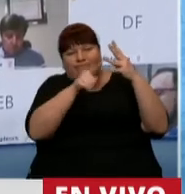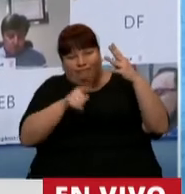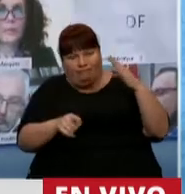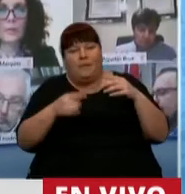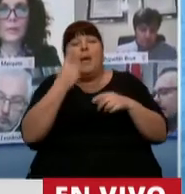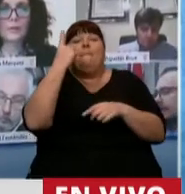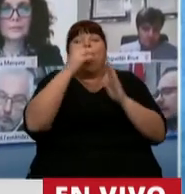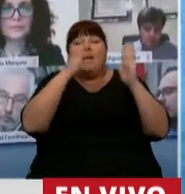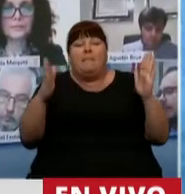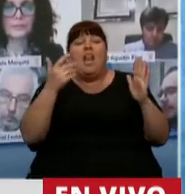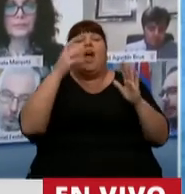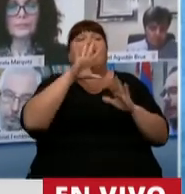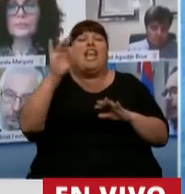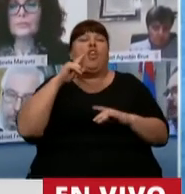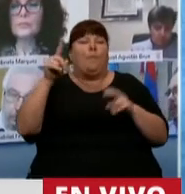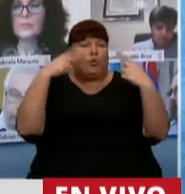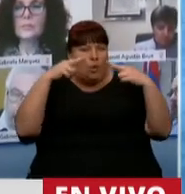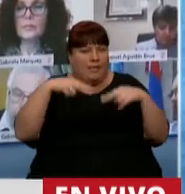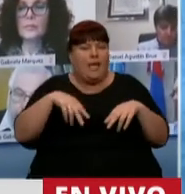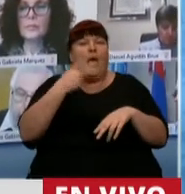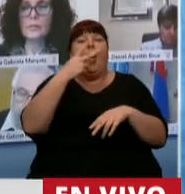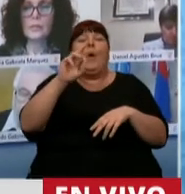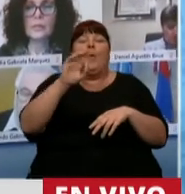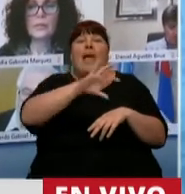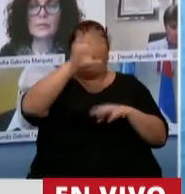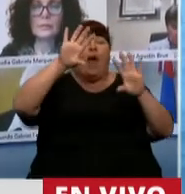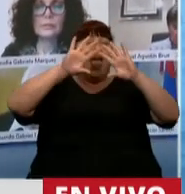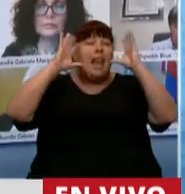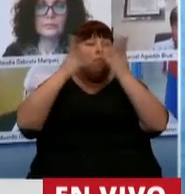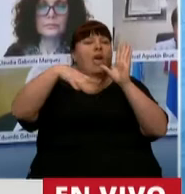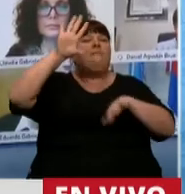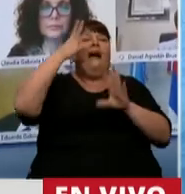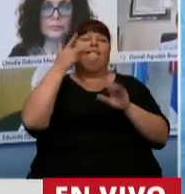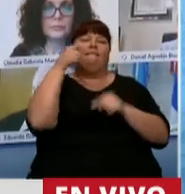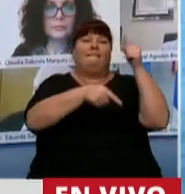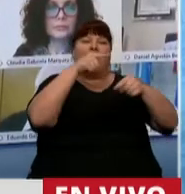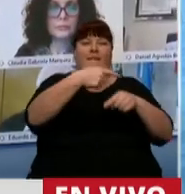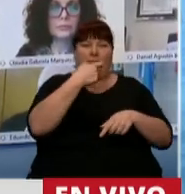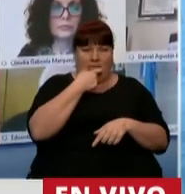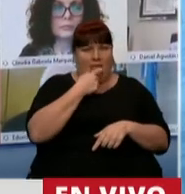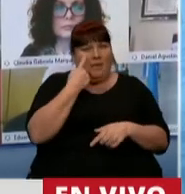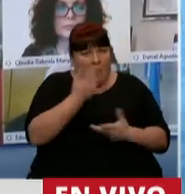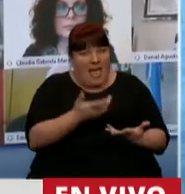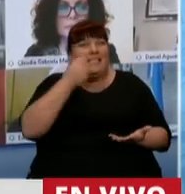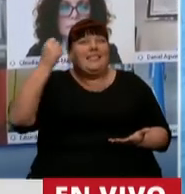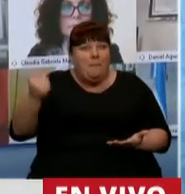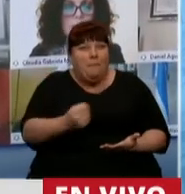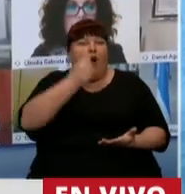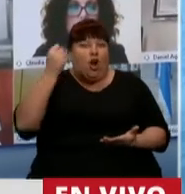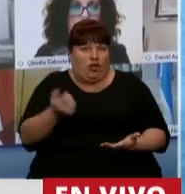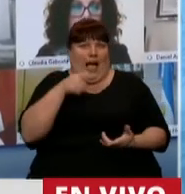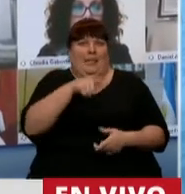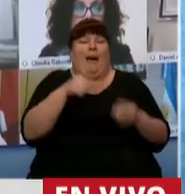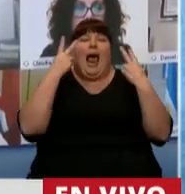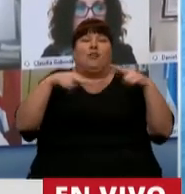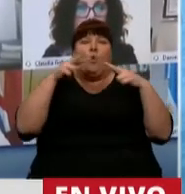500.000 turistas y que es uno de los 20 destinos en el mundo más elegidos. Imagínese la importancia que es para